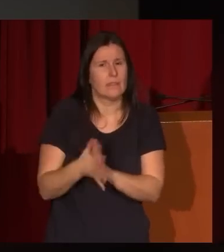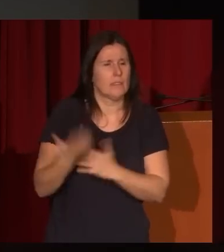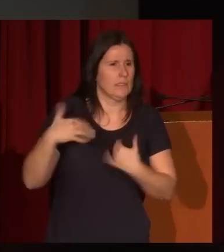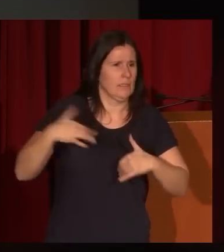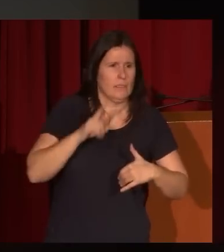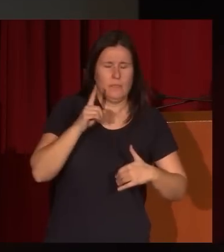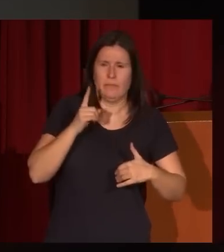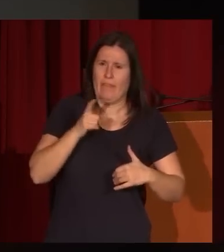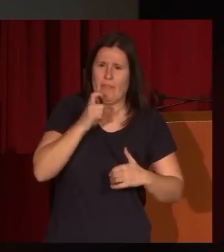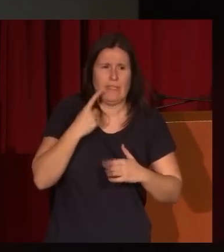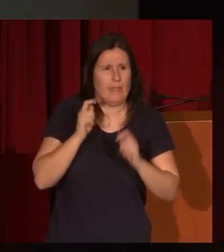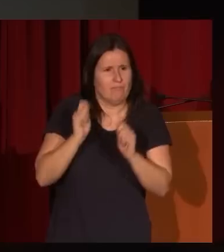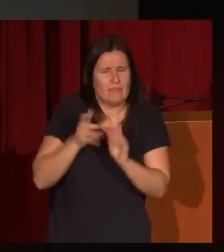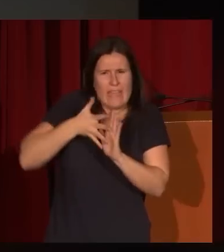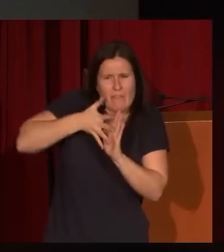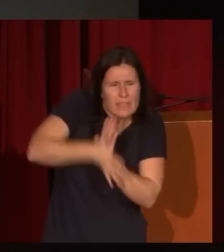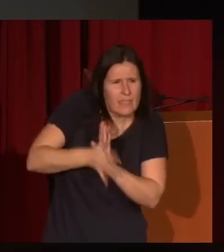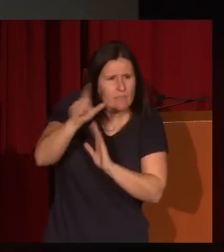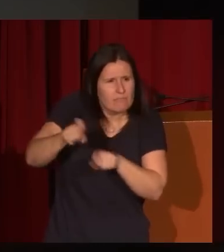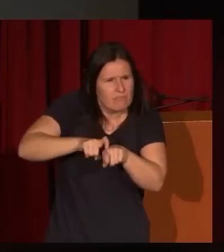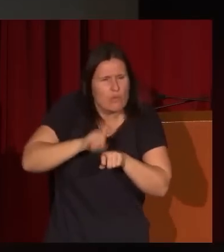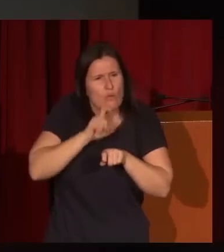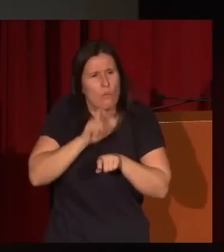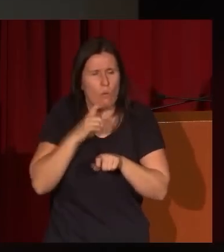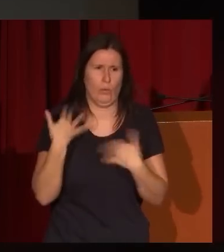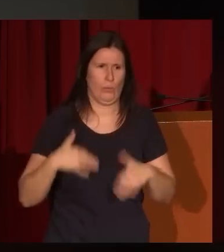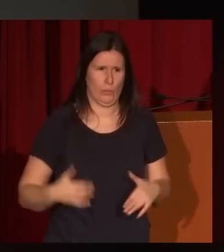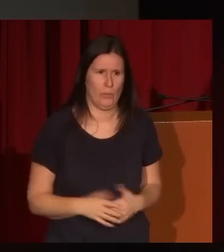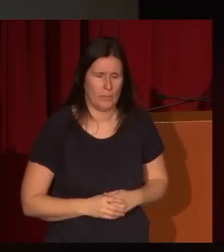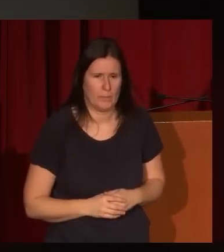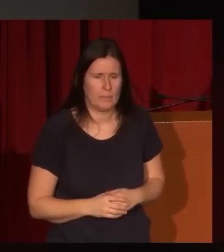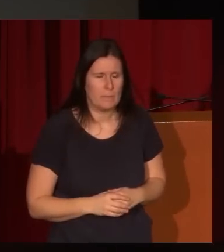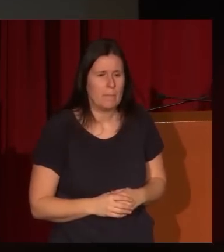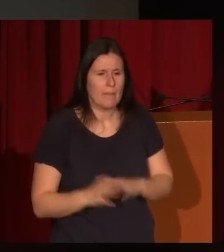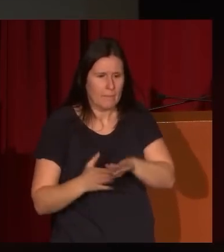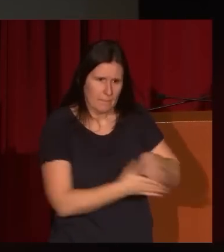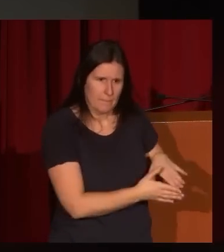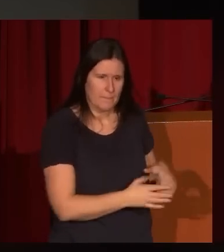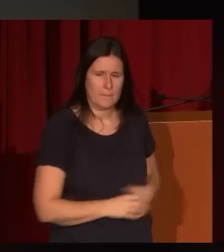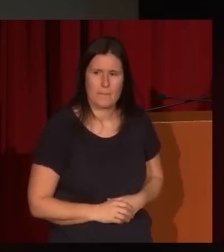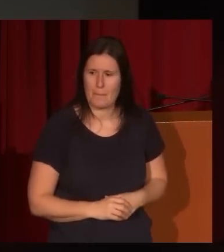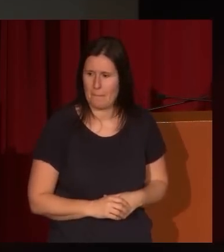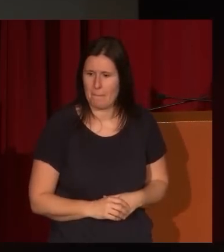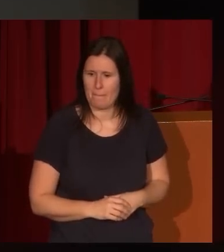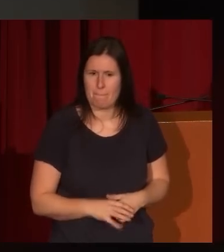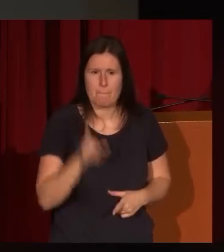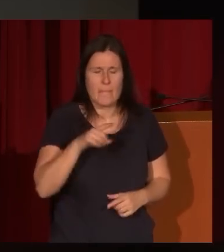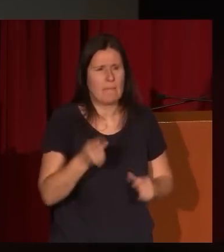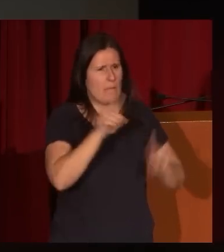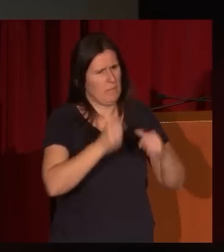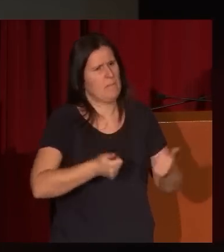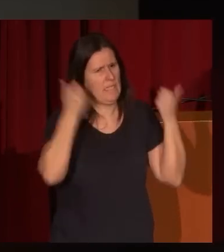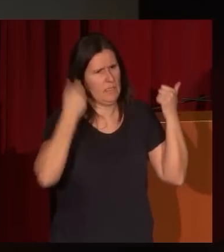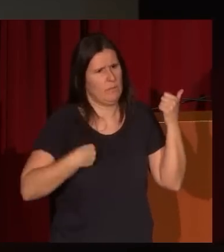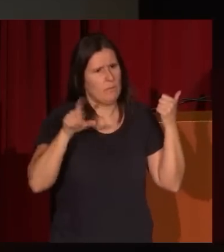de definir y de acotar cuál es su verdadera valía. Por otro lado, hay más problemas